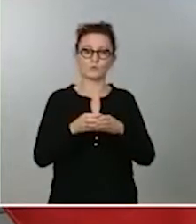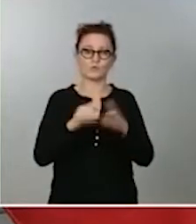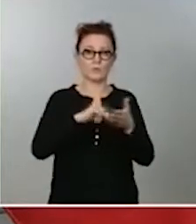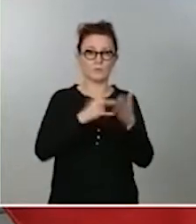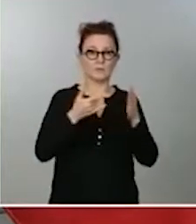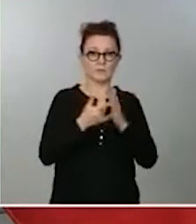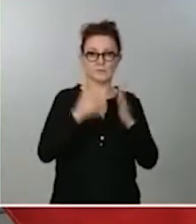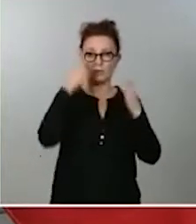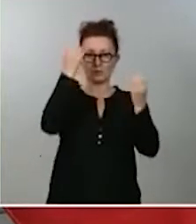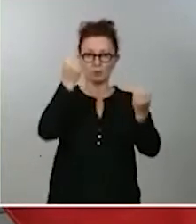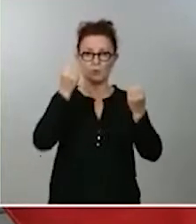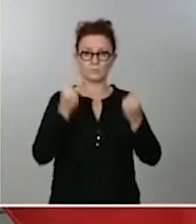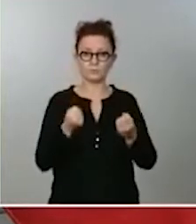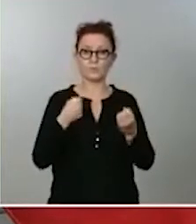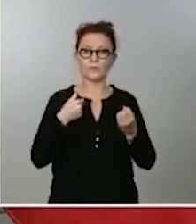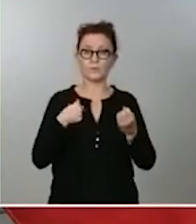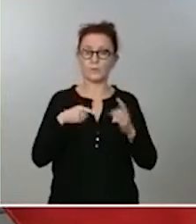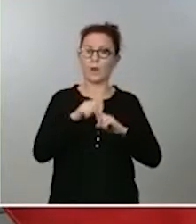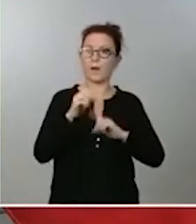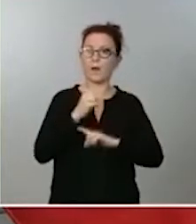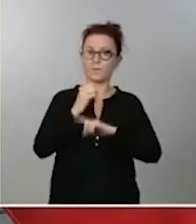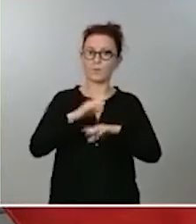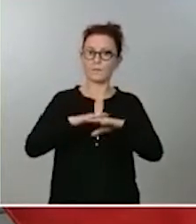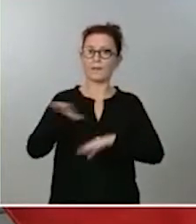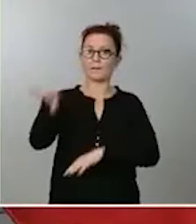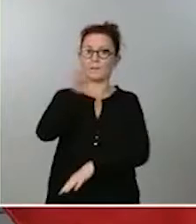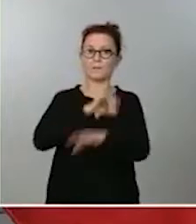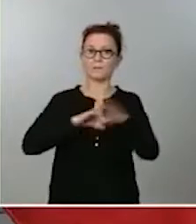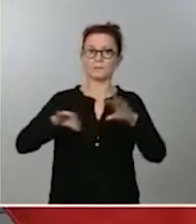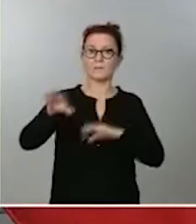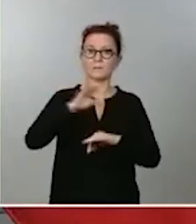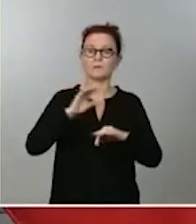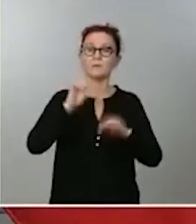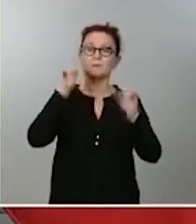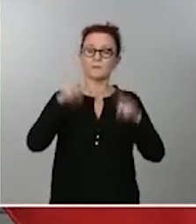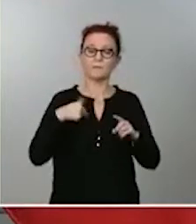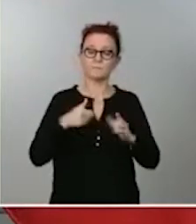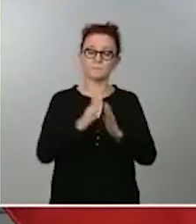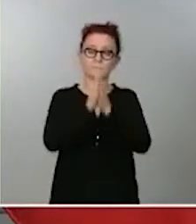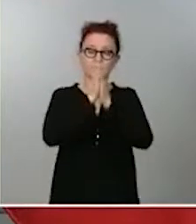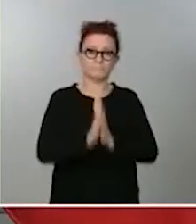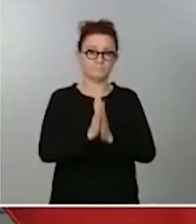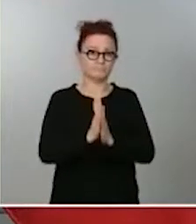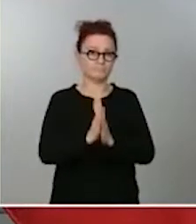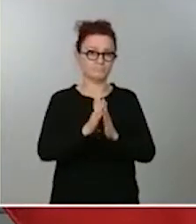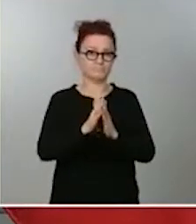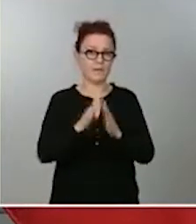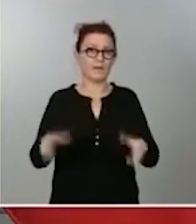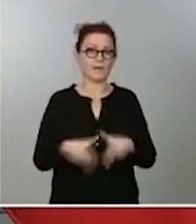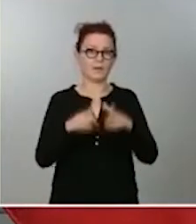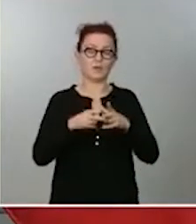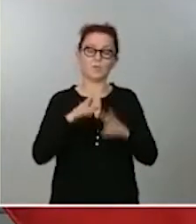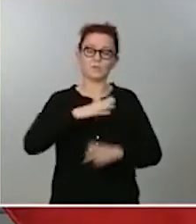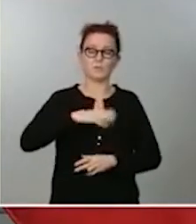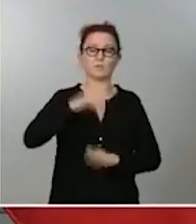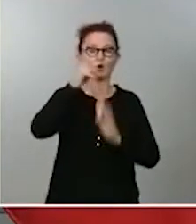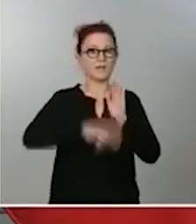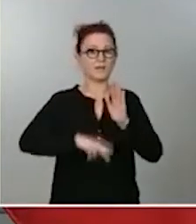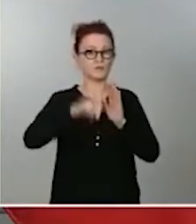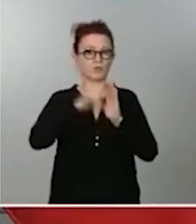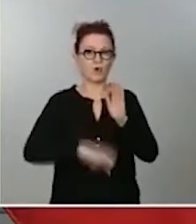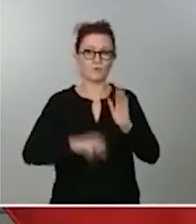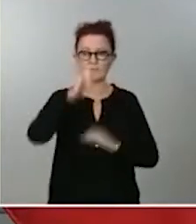adoptando y rogarle, una vez más, al conjunto de la sociedad que respete las normas que se plantean y